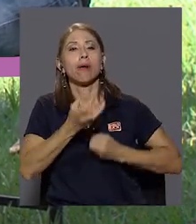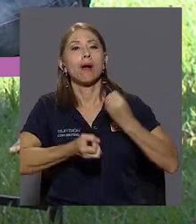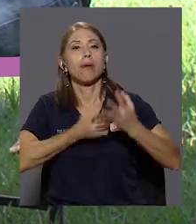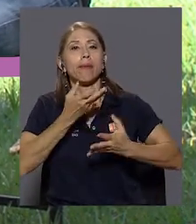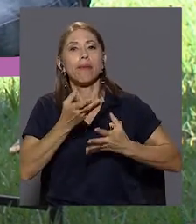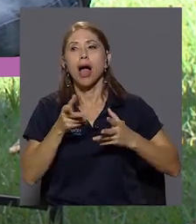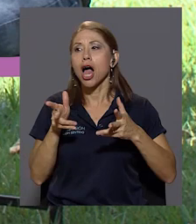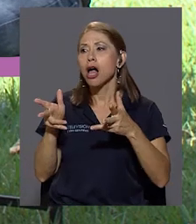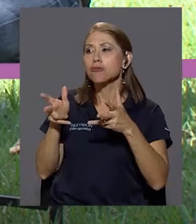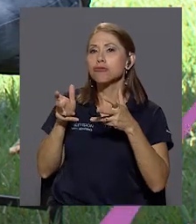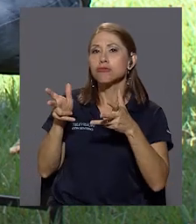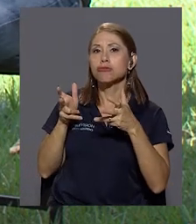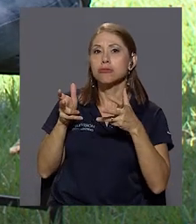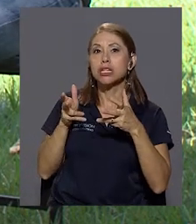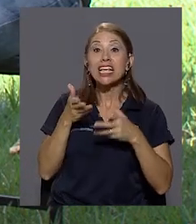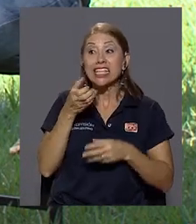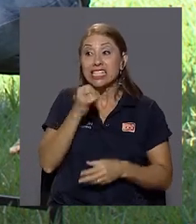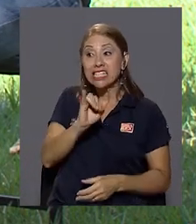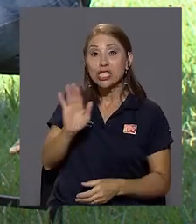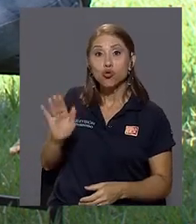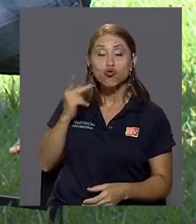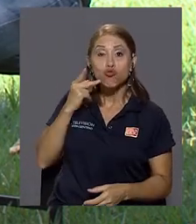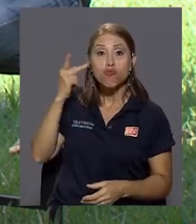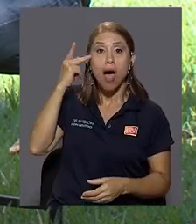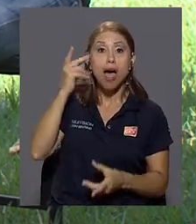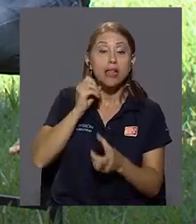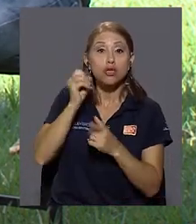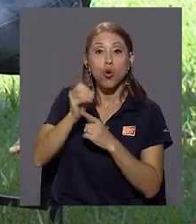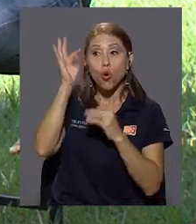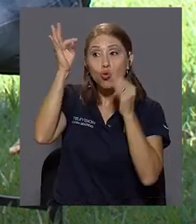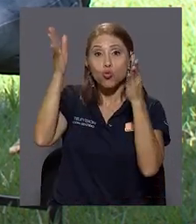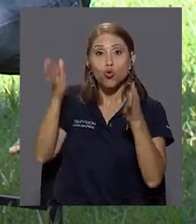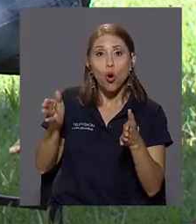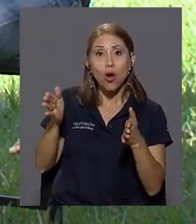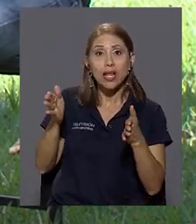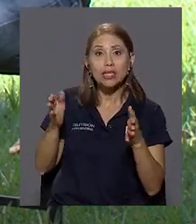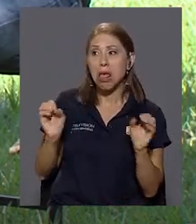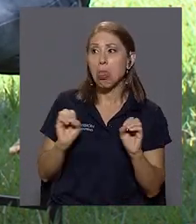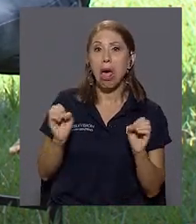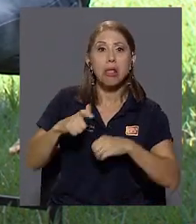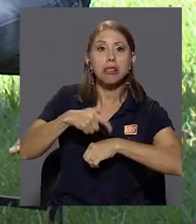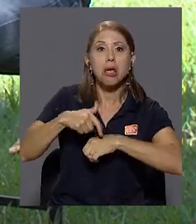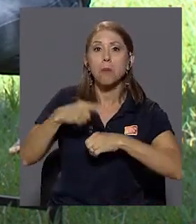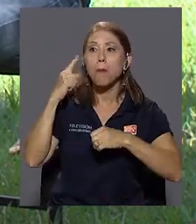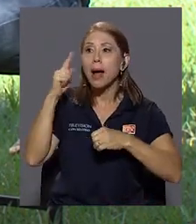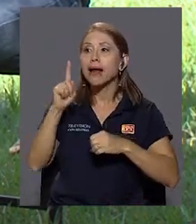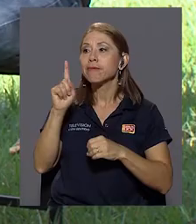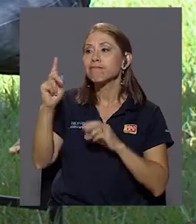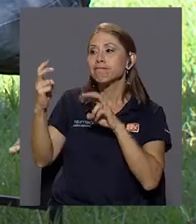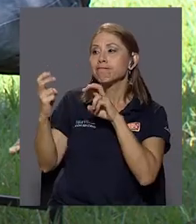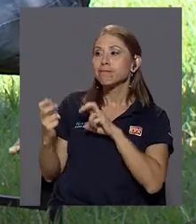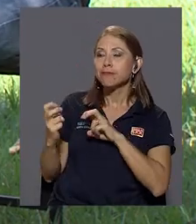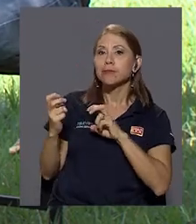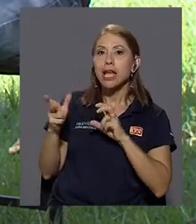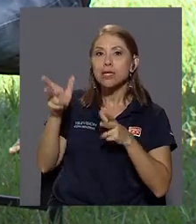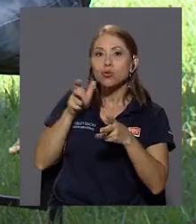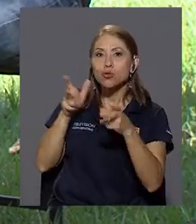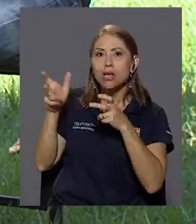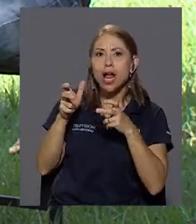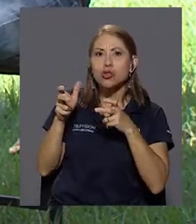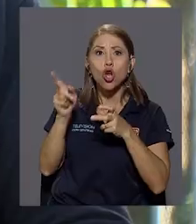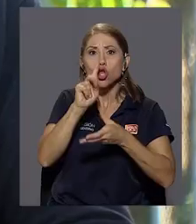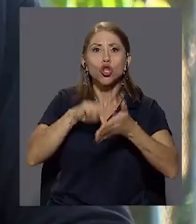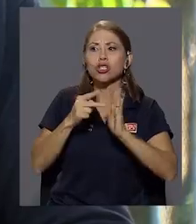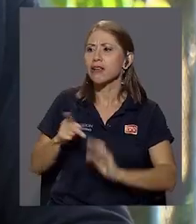o los que están ahí con esa responsabilidad, nos sacan el rato para escucharlos y para escucharlos no es regañarlos de primera